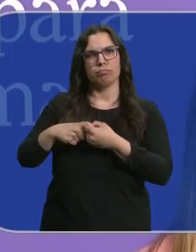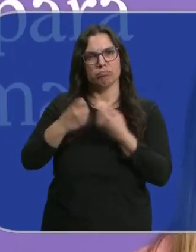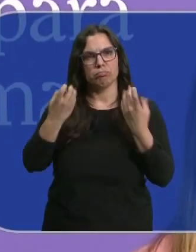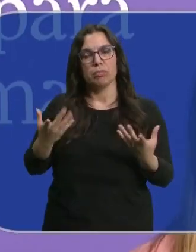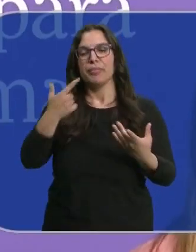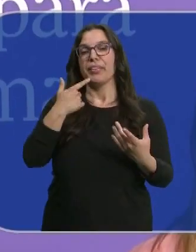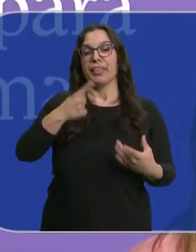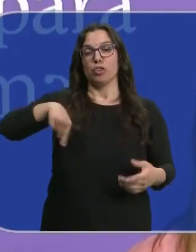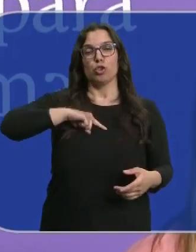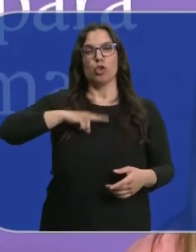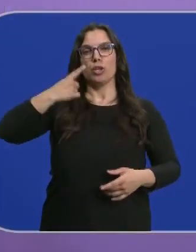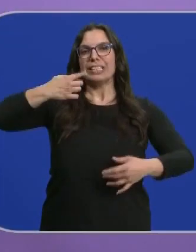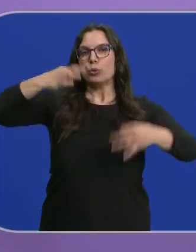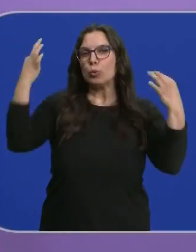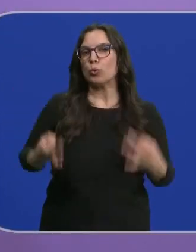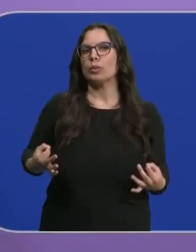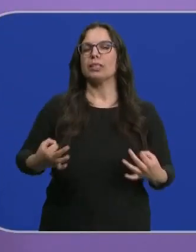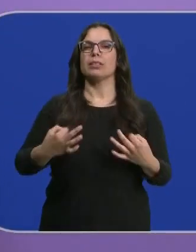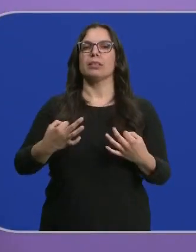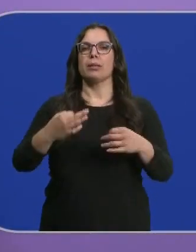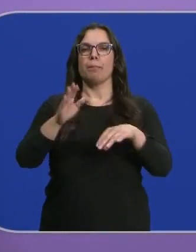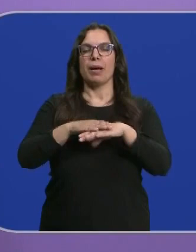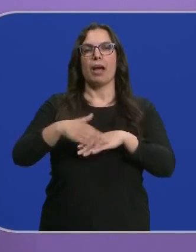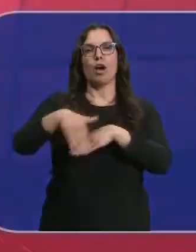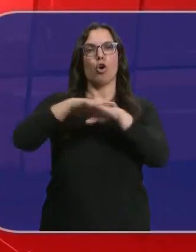formación morada es la única que puede asegurar gobiernos progresistas.